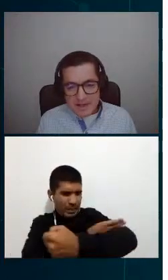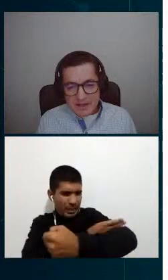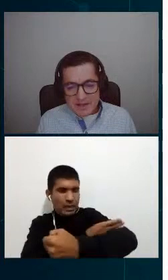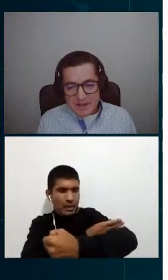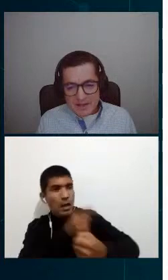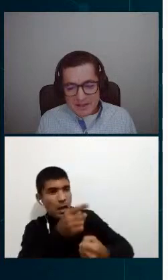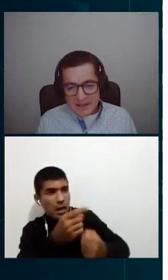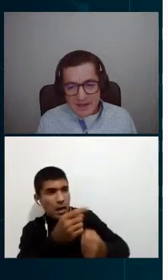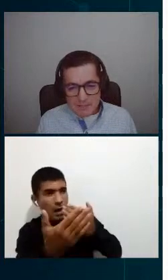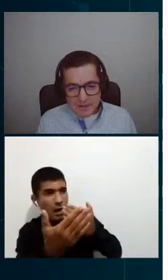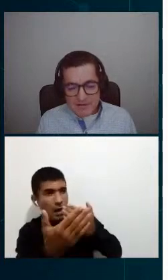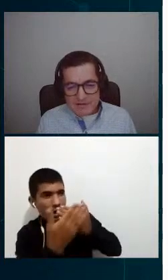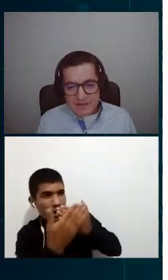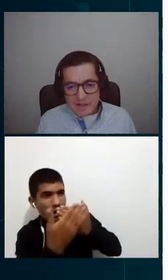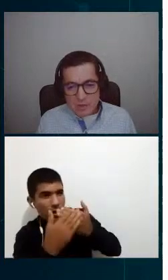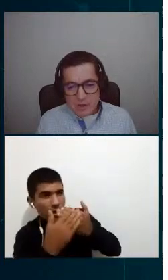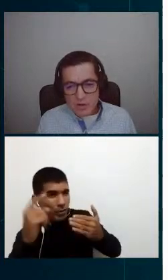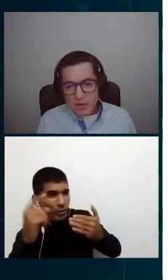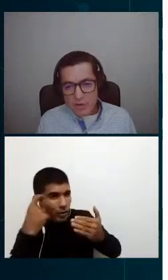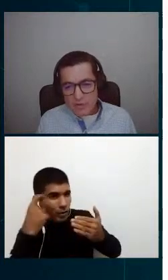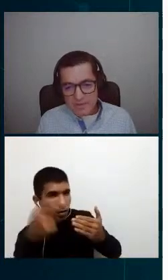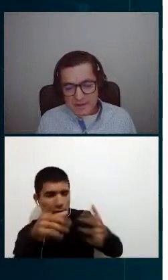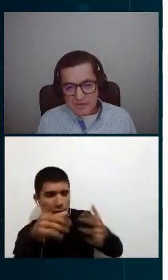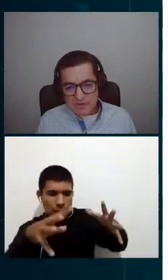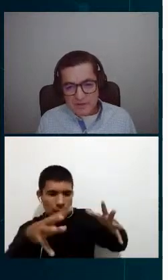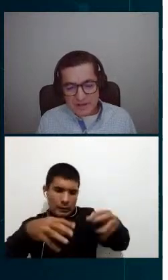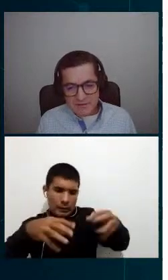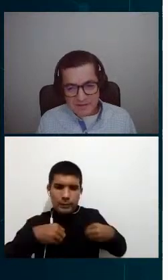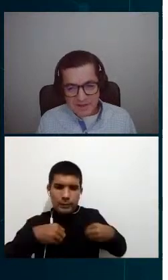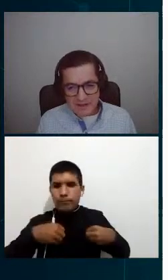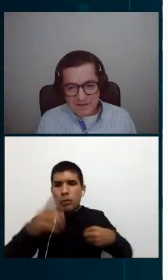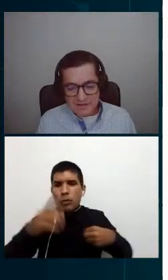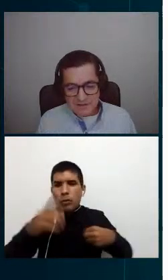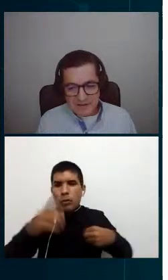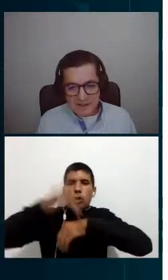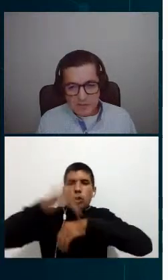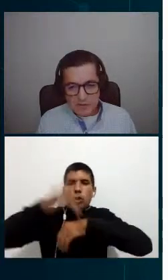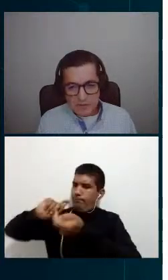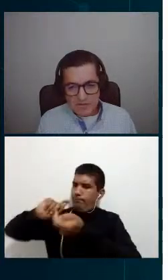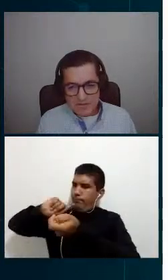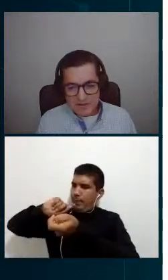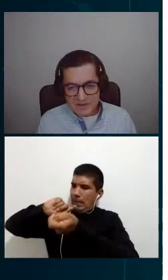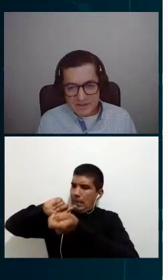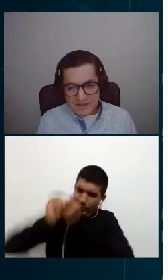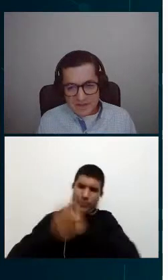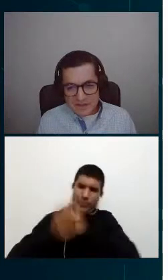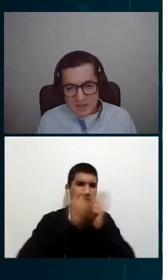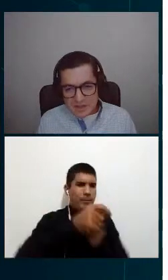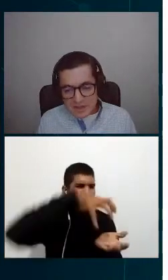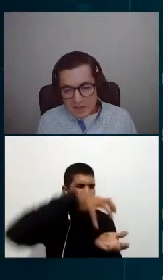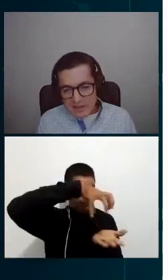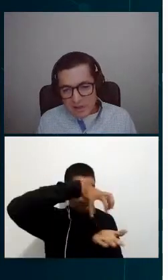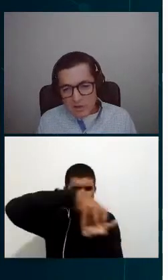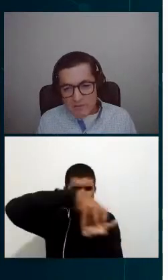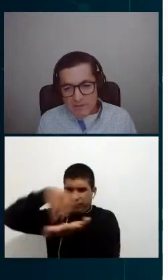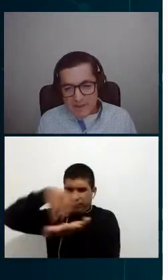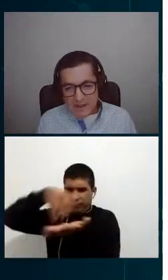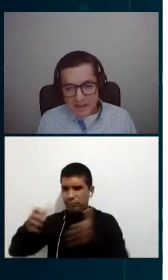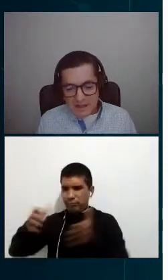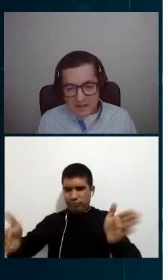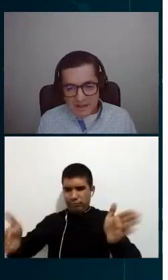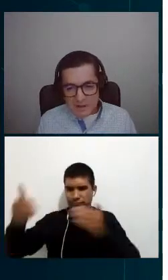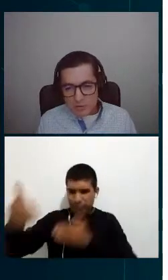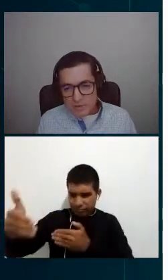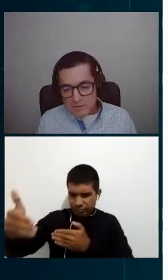determinar la presencia de ruido o contaminación de las señales de radiofrecuencia y de alguna